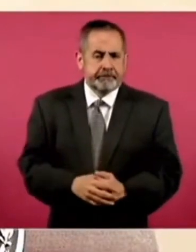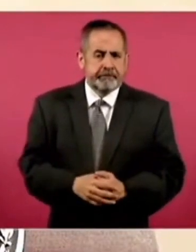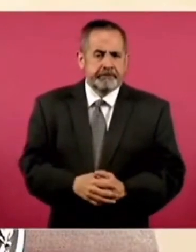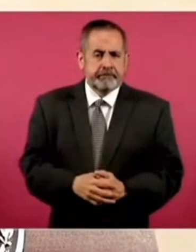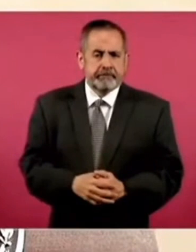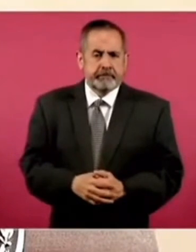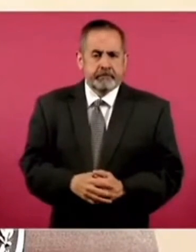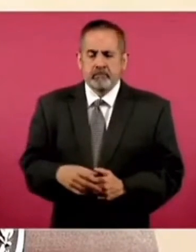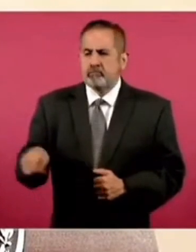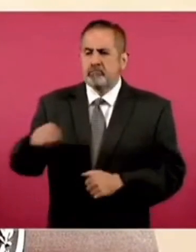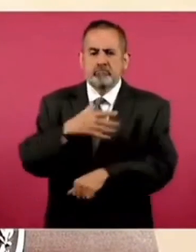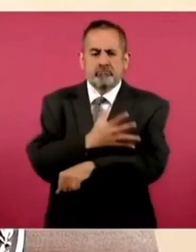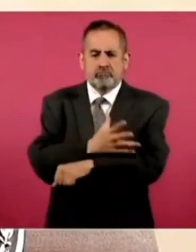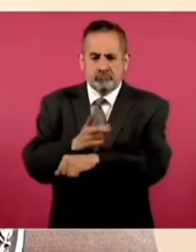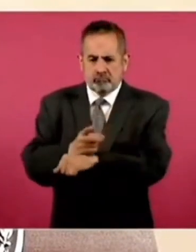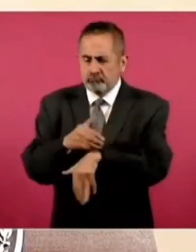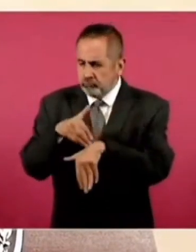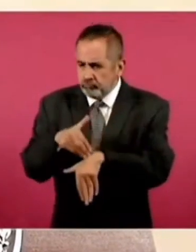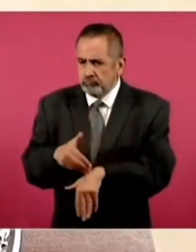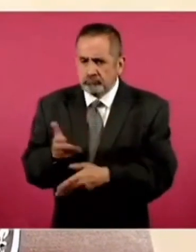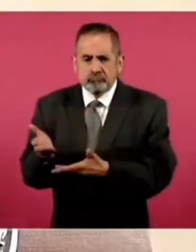Y actuar con honestidad.